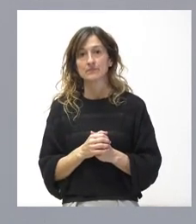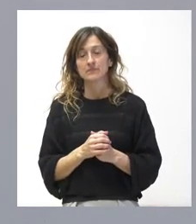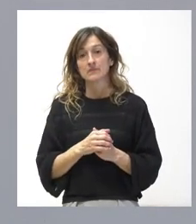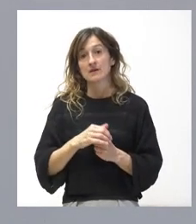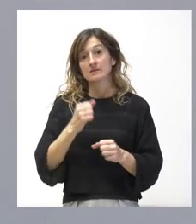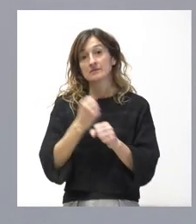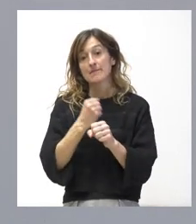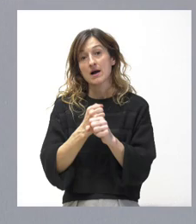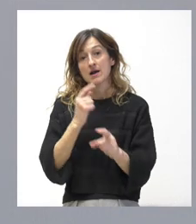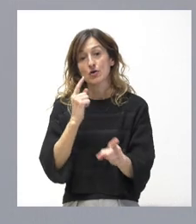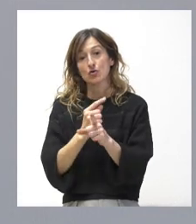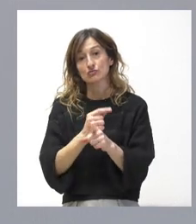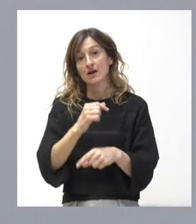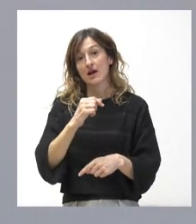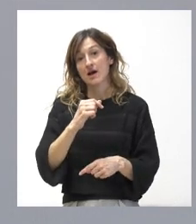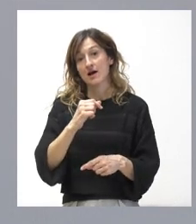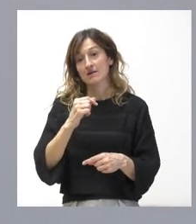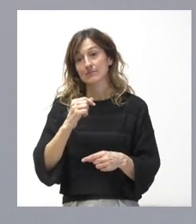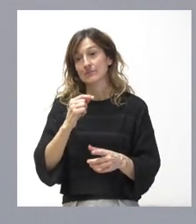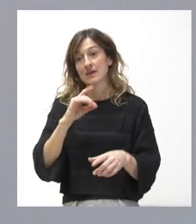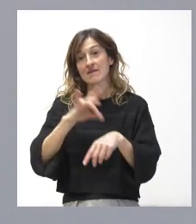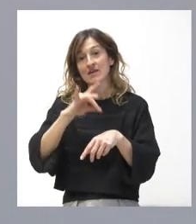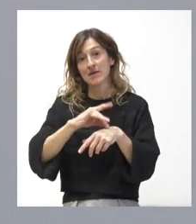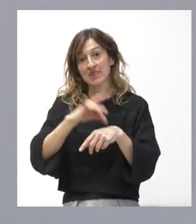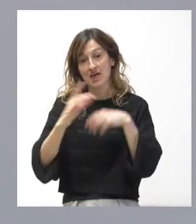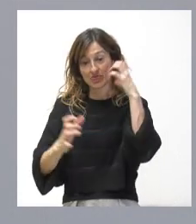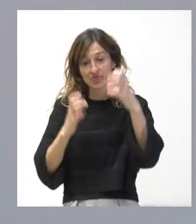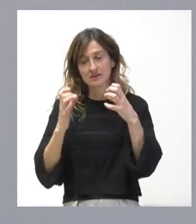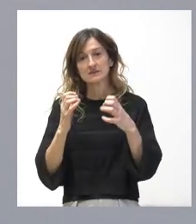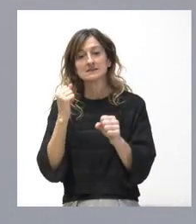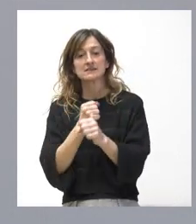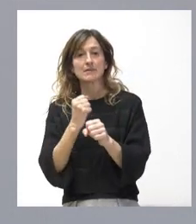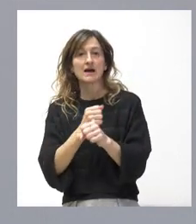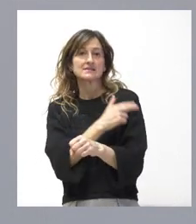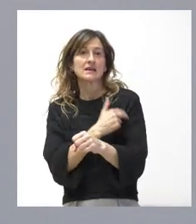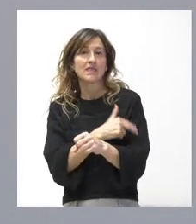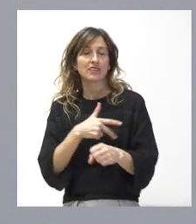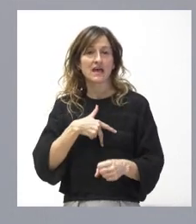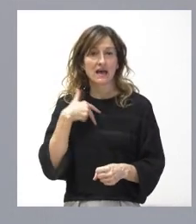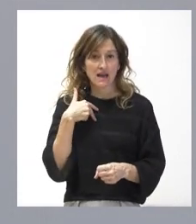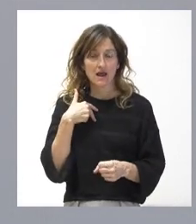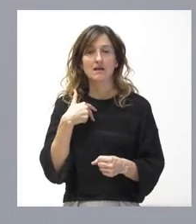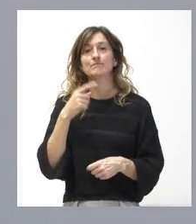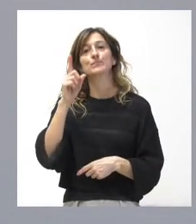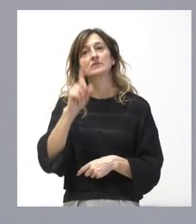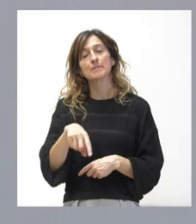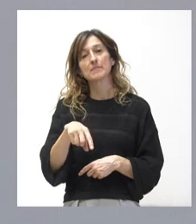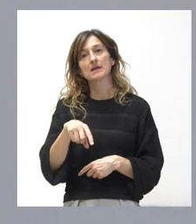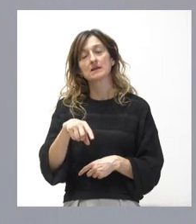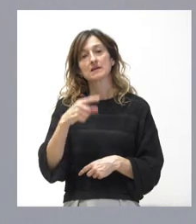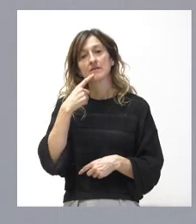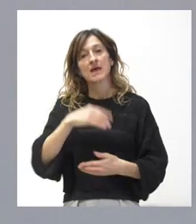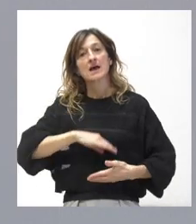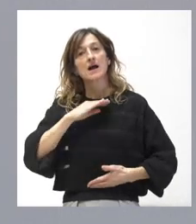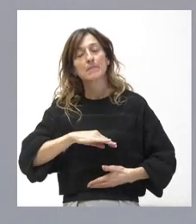trabajar por la seguridad alimentaria, por la sanidad en general y también, en consecuencia, por la capacidad